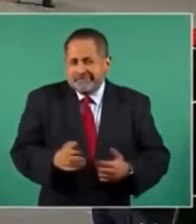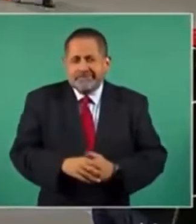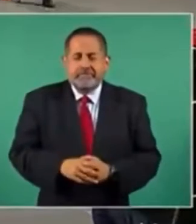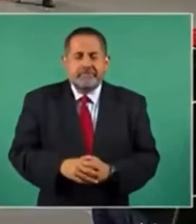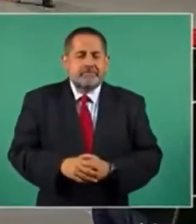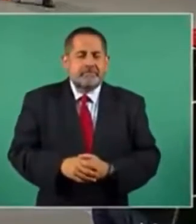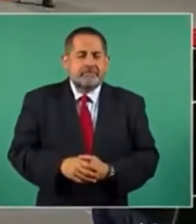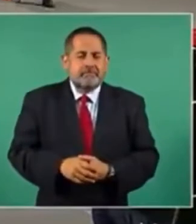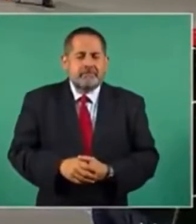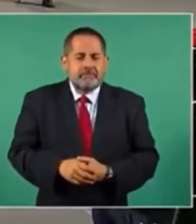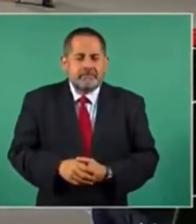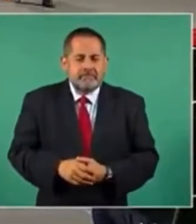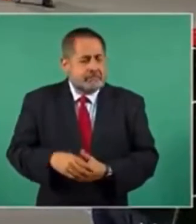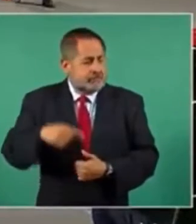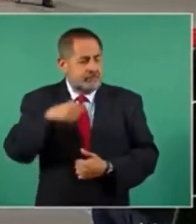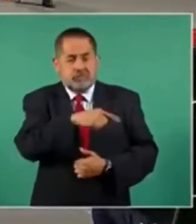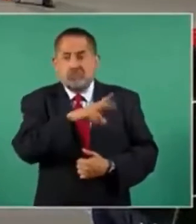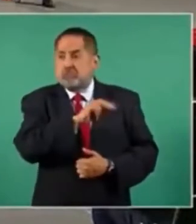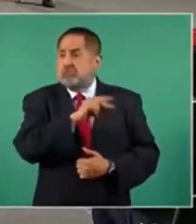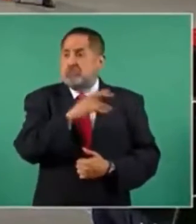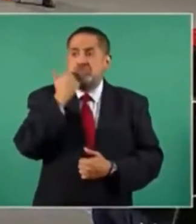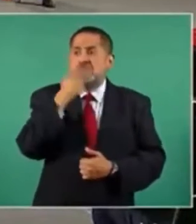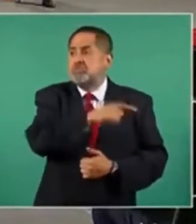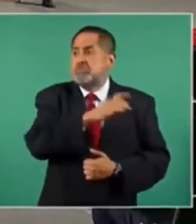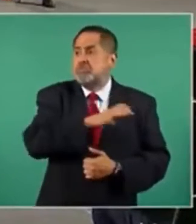Que no sea candidato en el 2024.